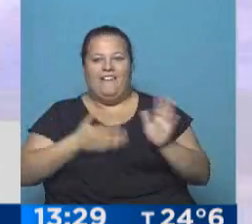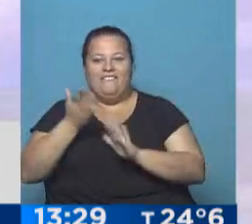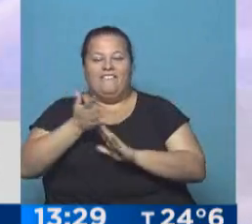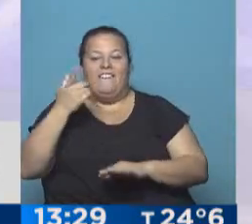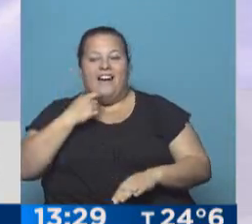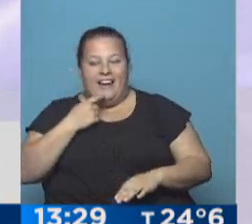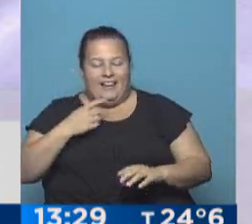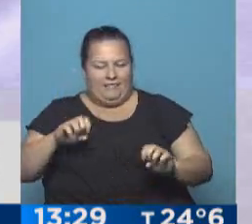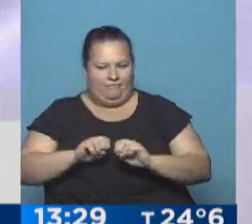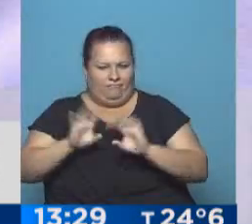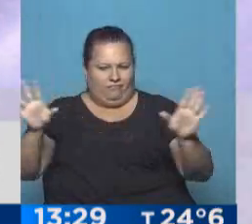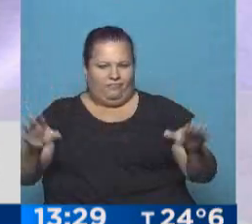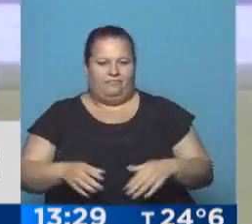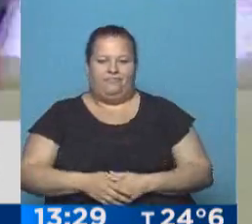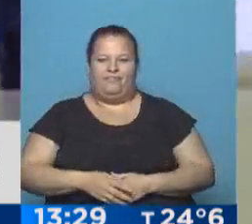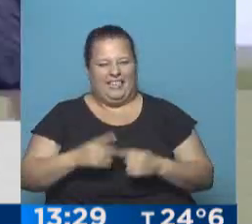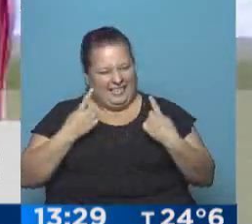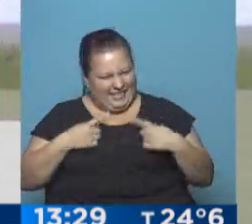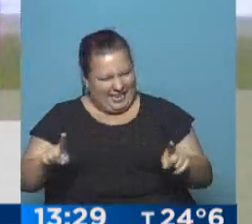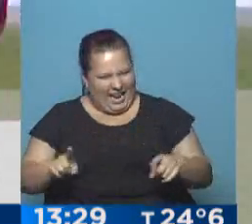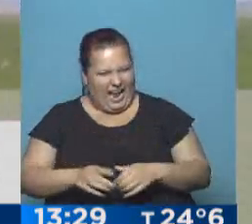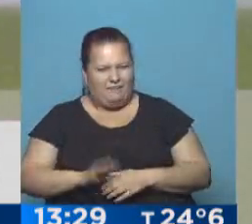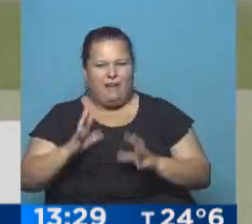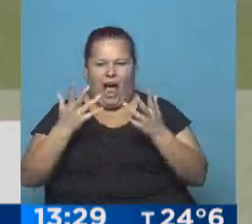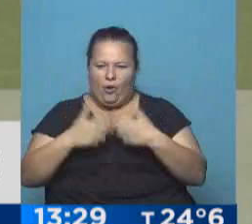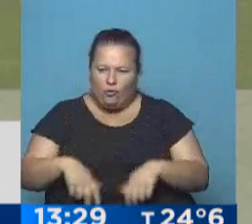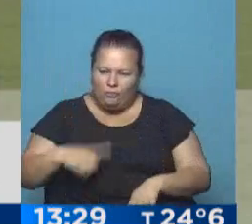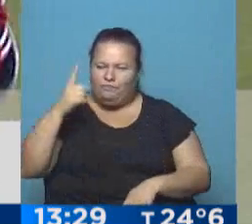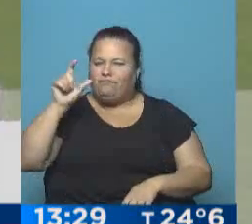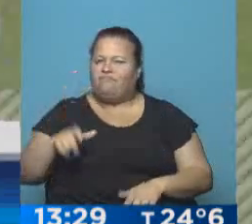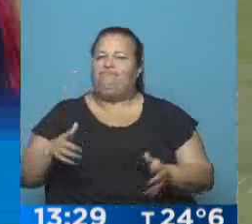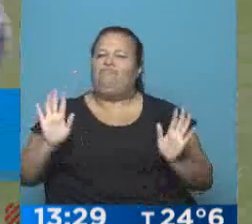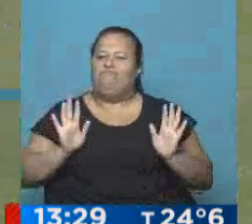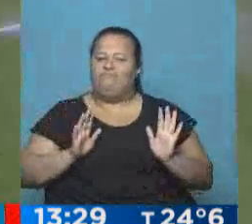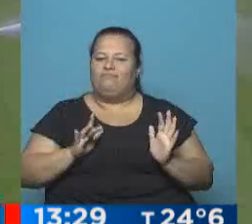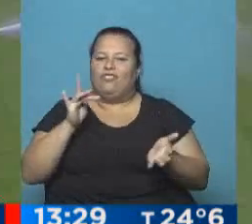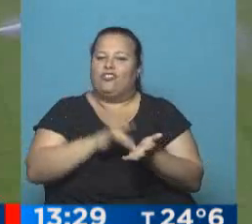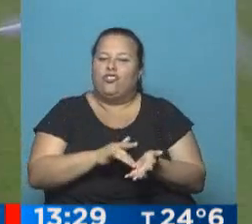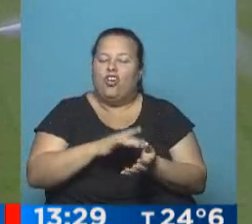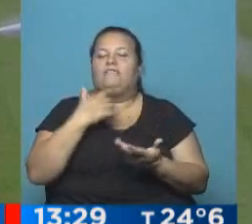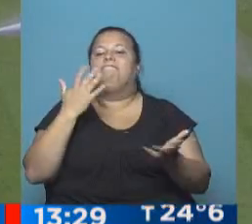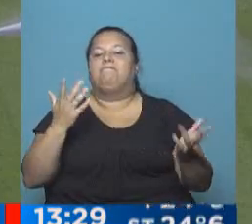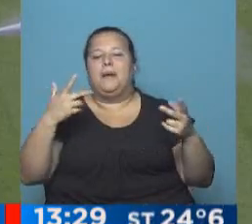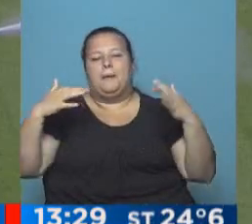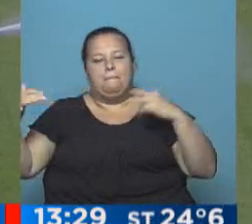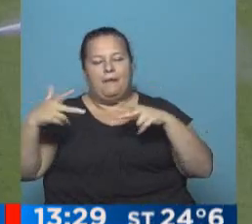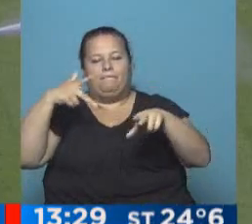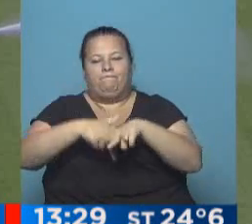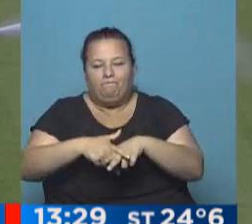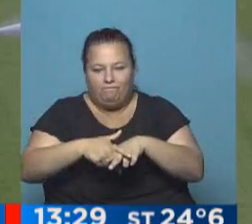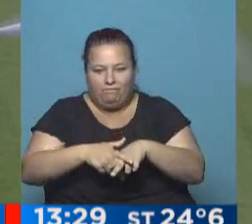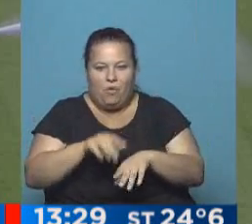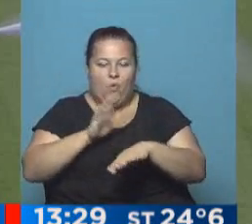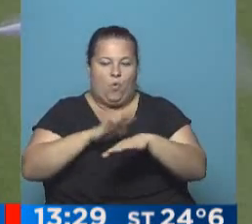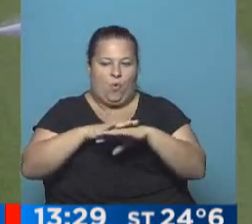River, yo primero que se ha forzado. Es muy extraño, ¿no? Es medio automático. Alguien se fue a alguien que no debía. Y el partido estuvo interrumpido por